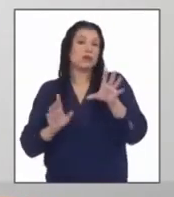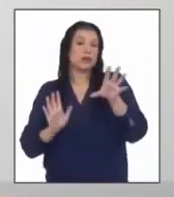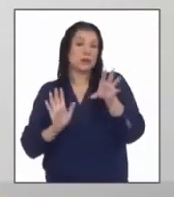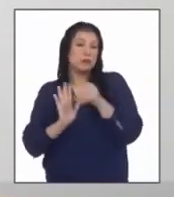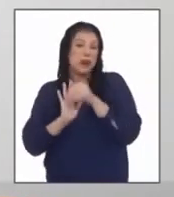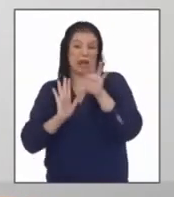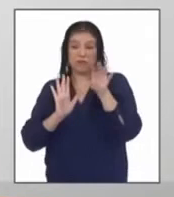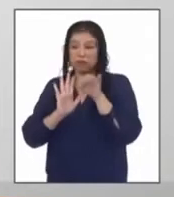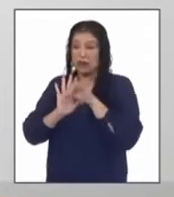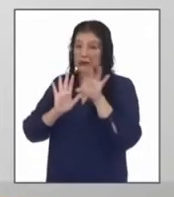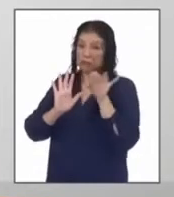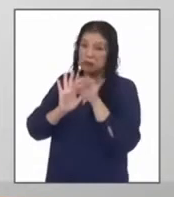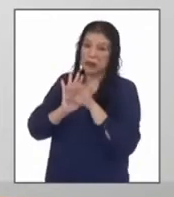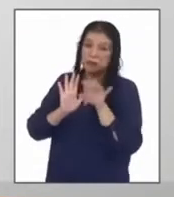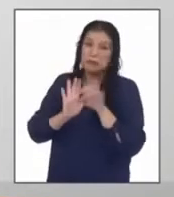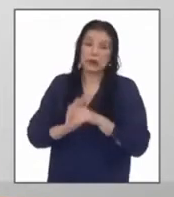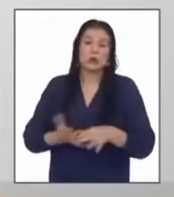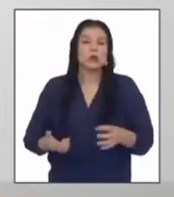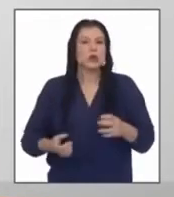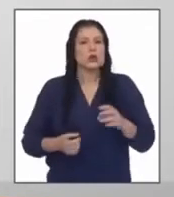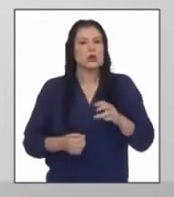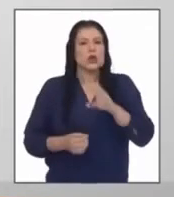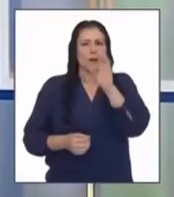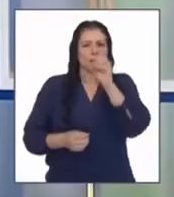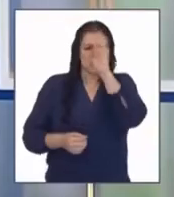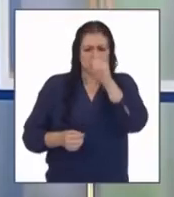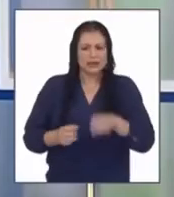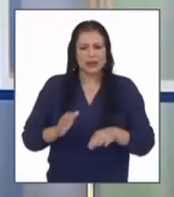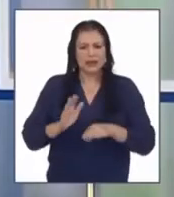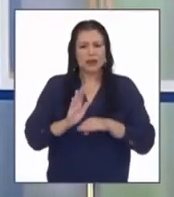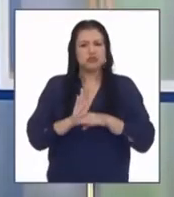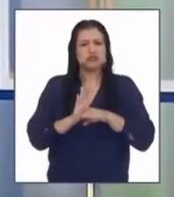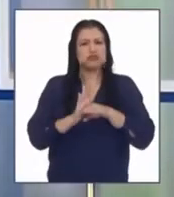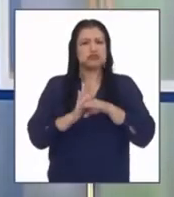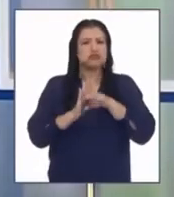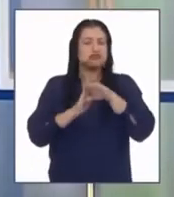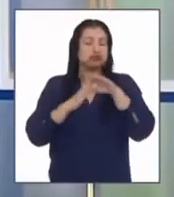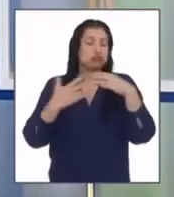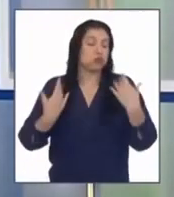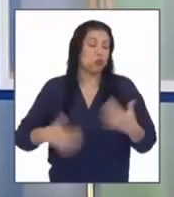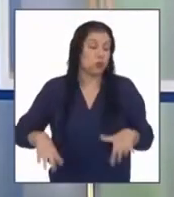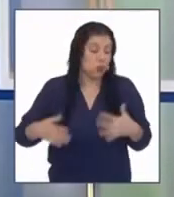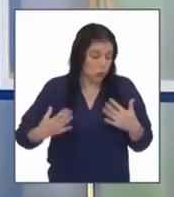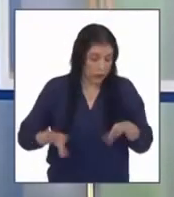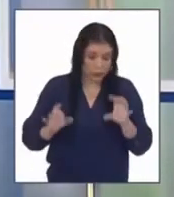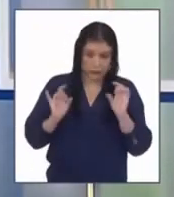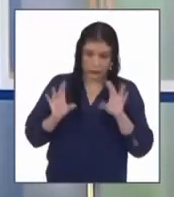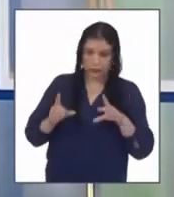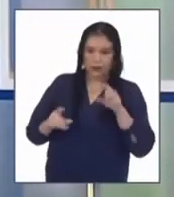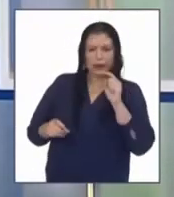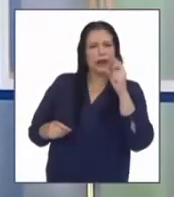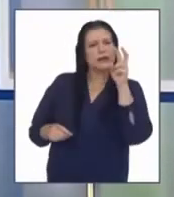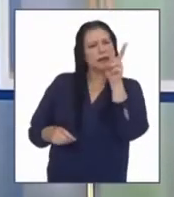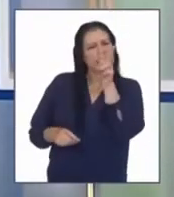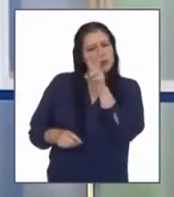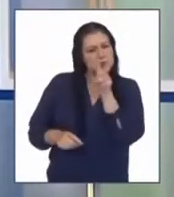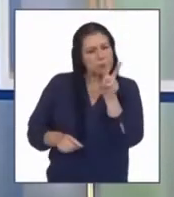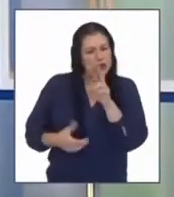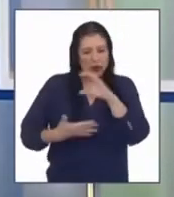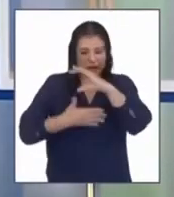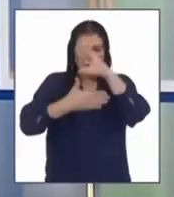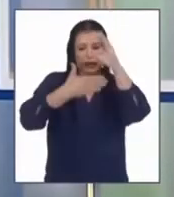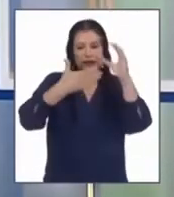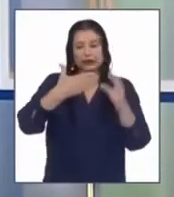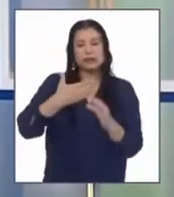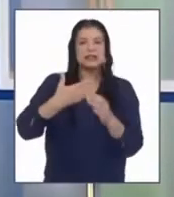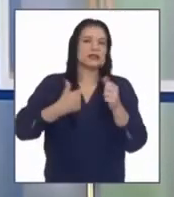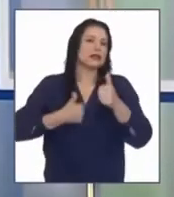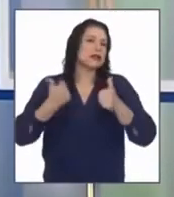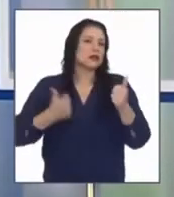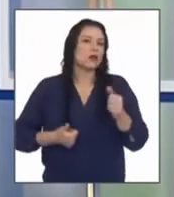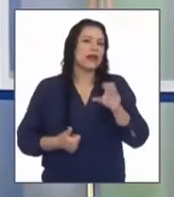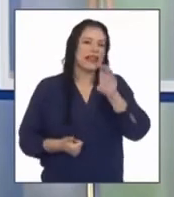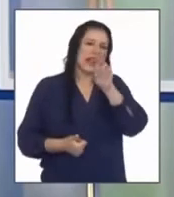lamentablemente no se detiene puedo deducir que en esta parte estamos viendo una característica esencial de la crónica que viene a ser